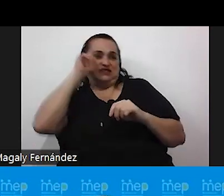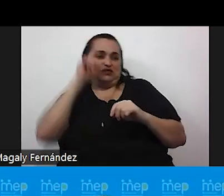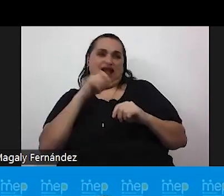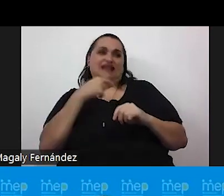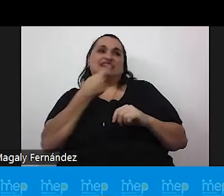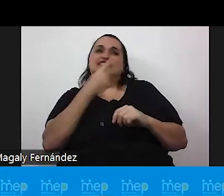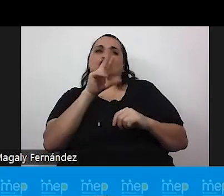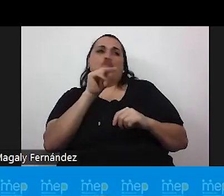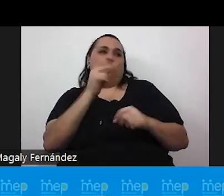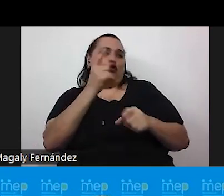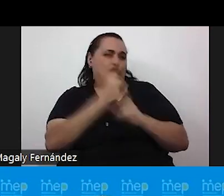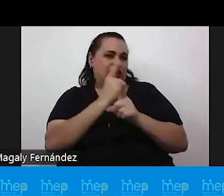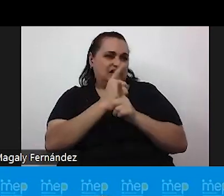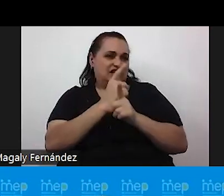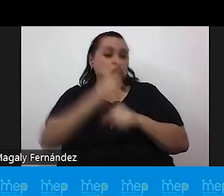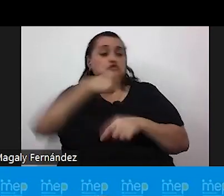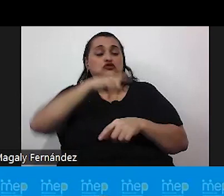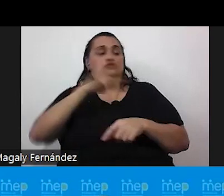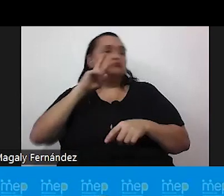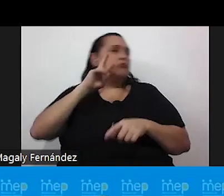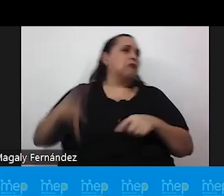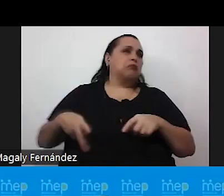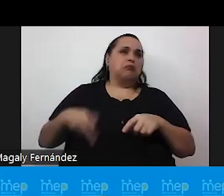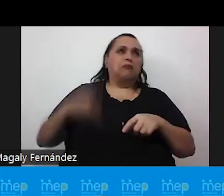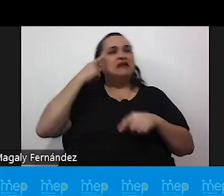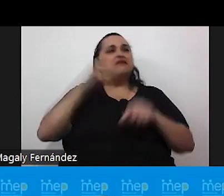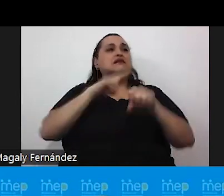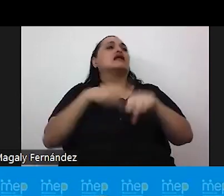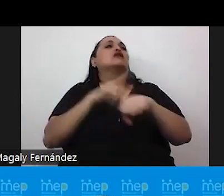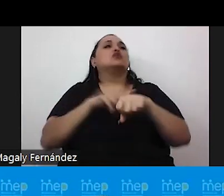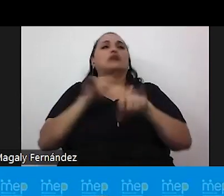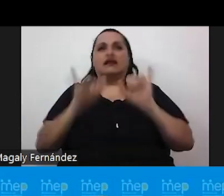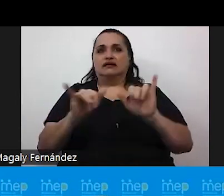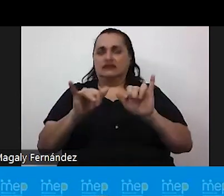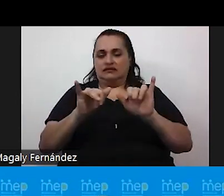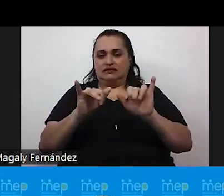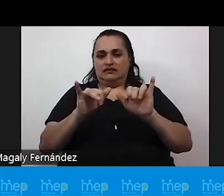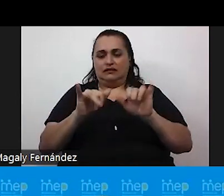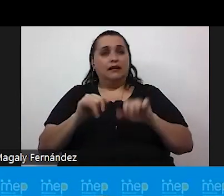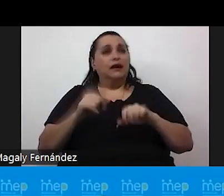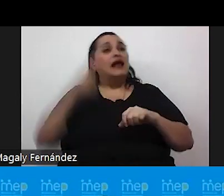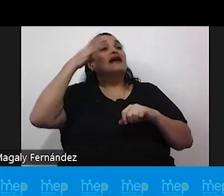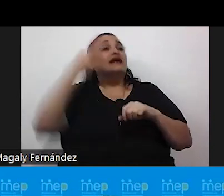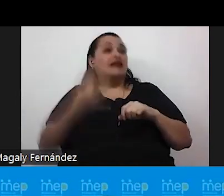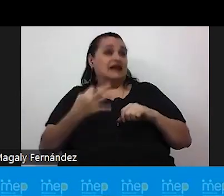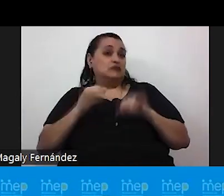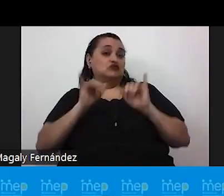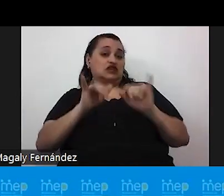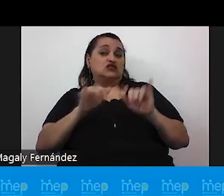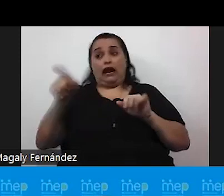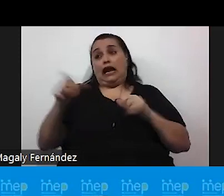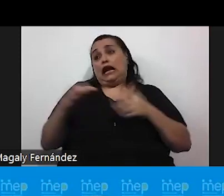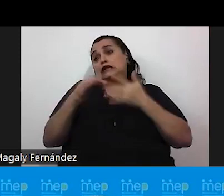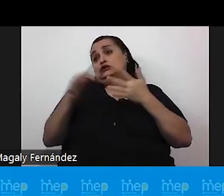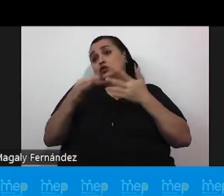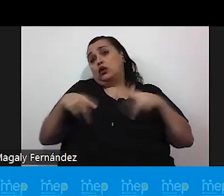hacemos casomisos porque las hemos naturalizado y porque creemos de ahí él escogió vivir así